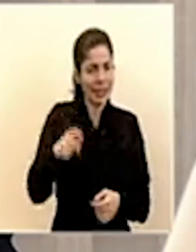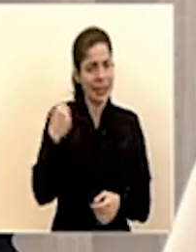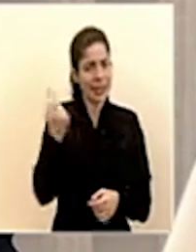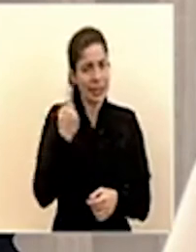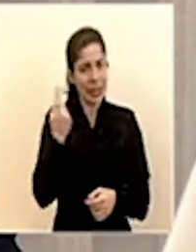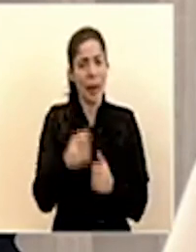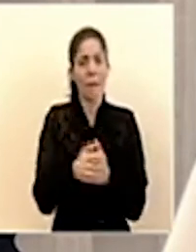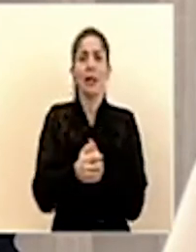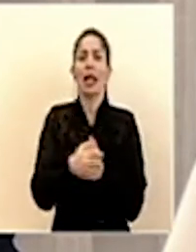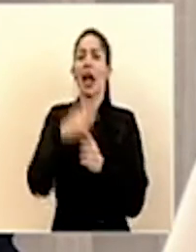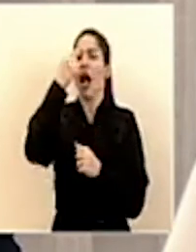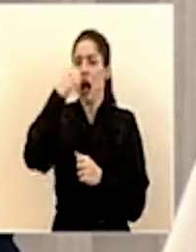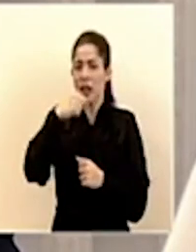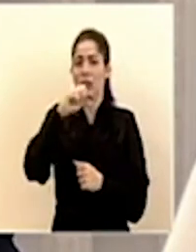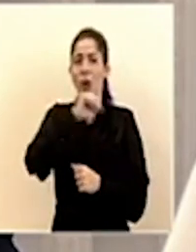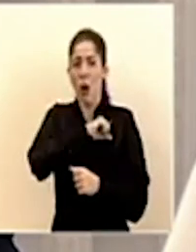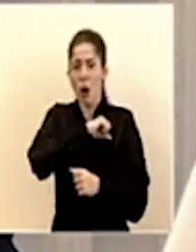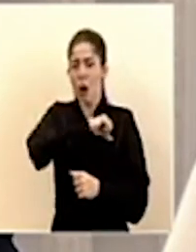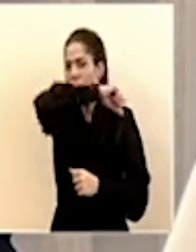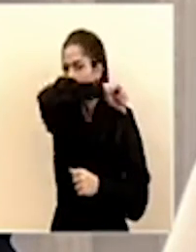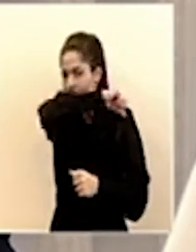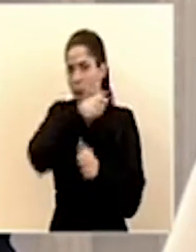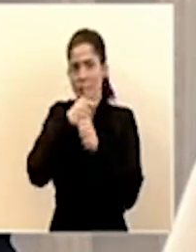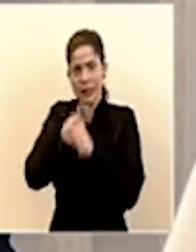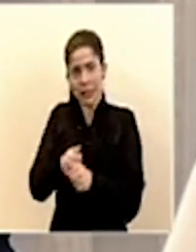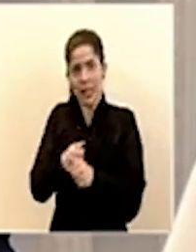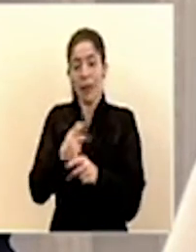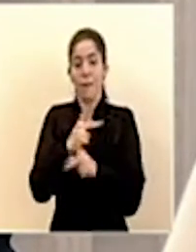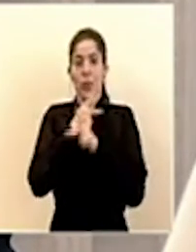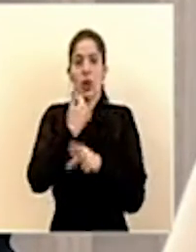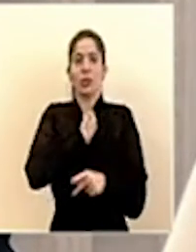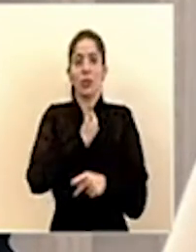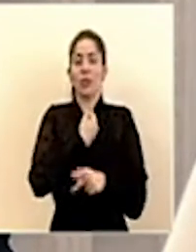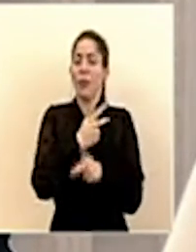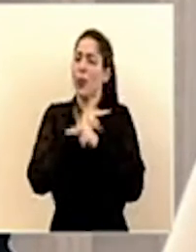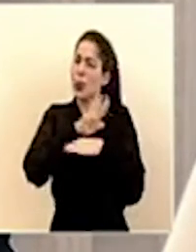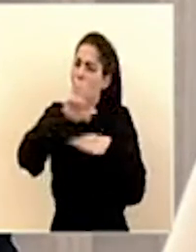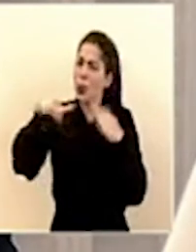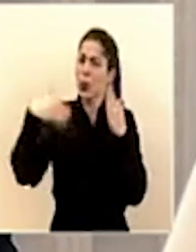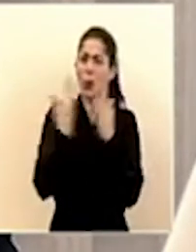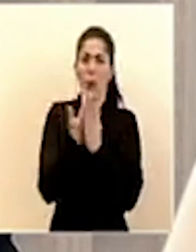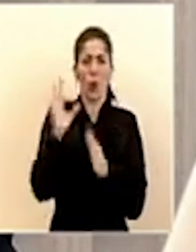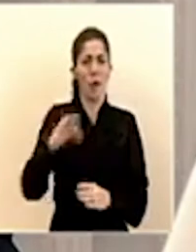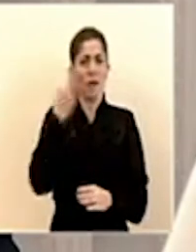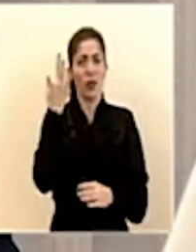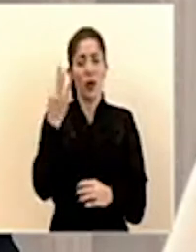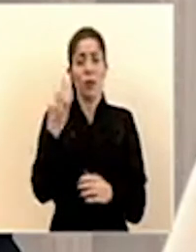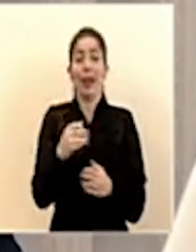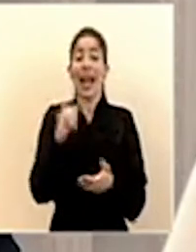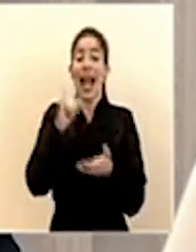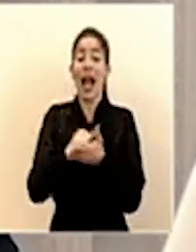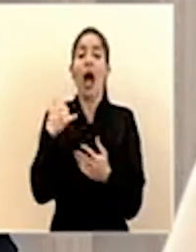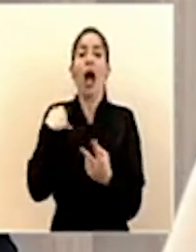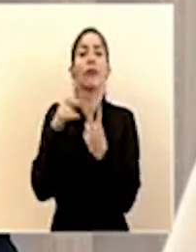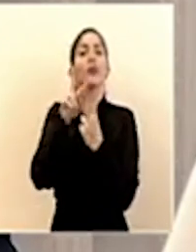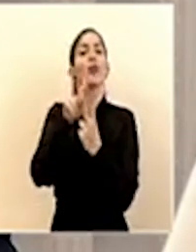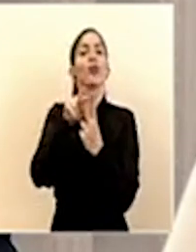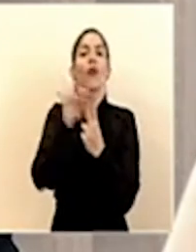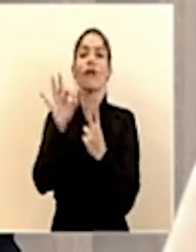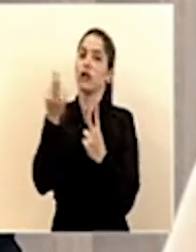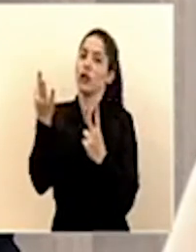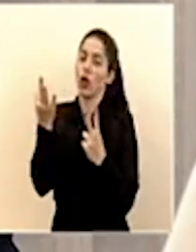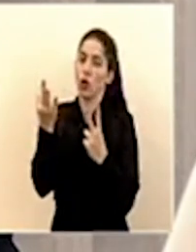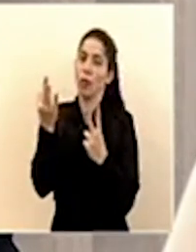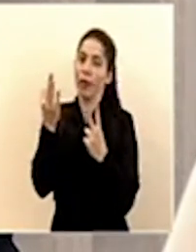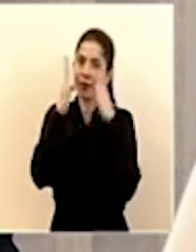protocolo de estos nudos y protegernos protegernos en todo sentido de esto hay dos formas de abordarlo